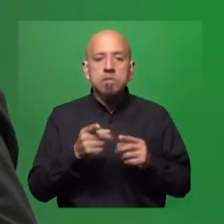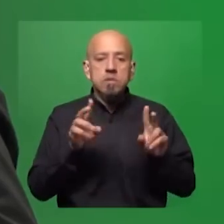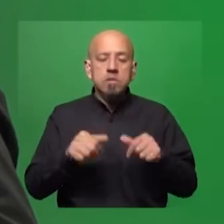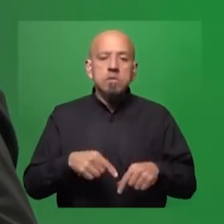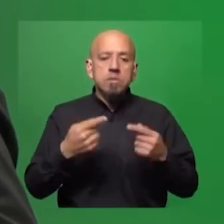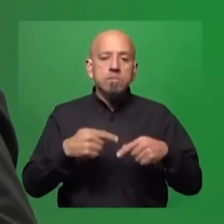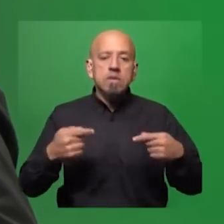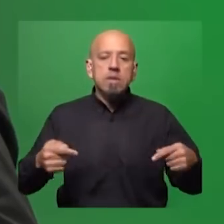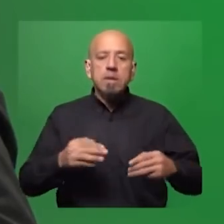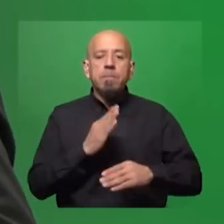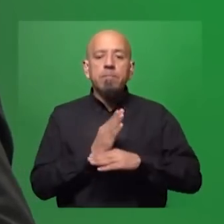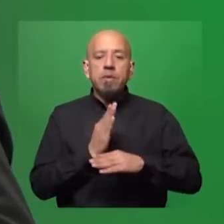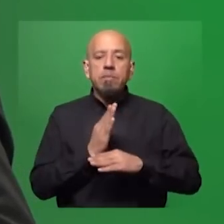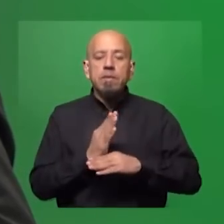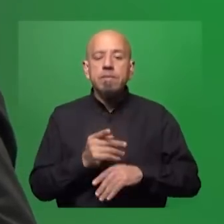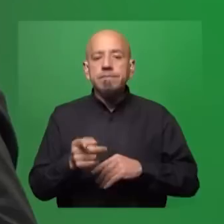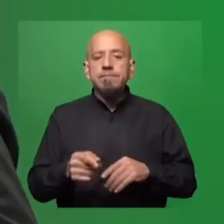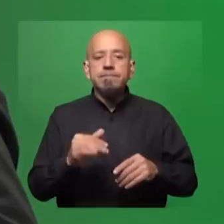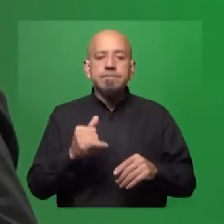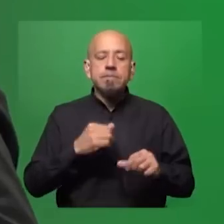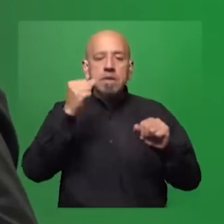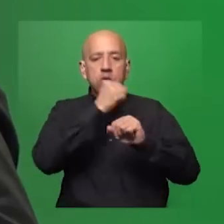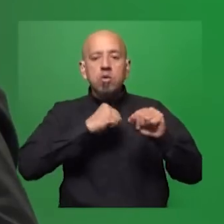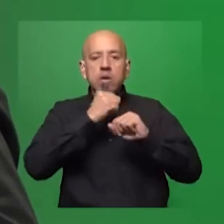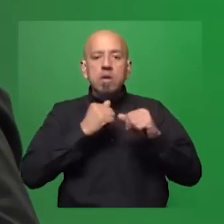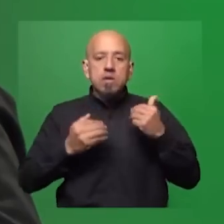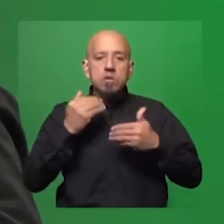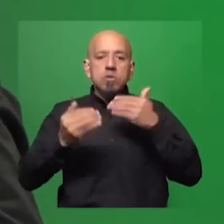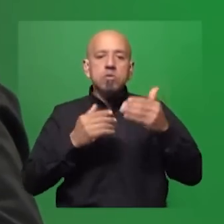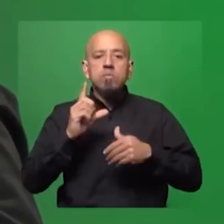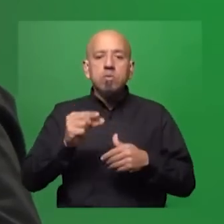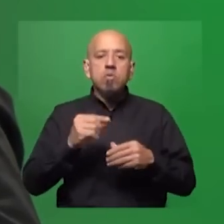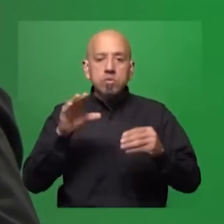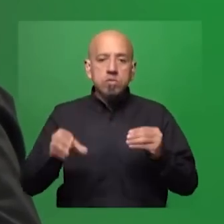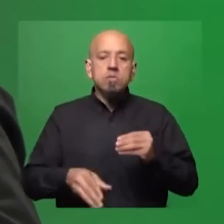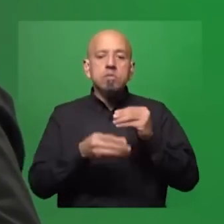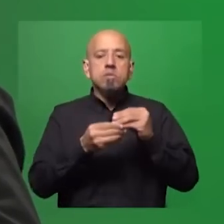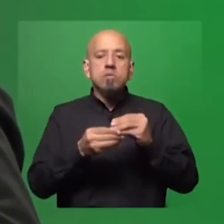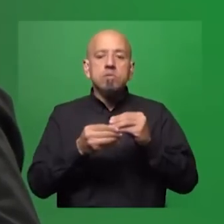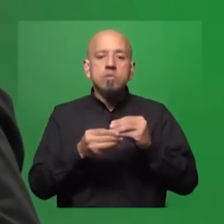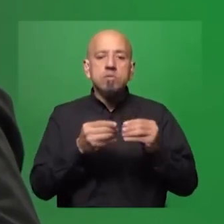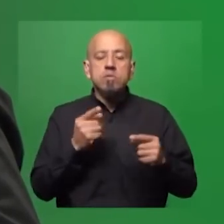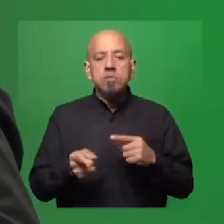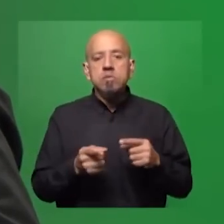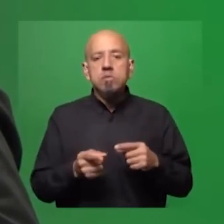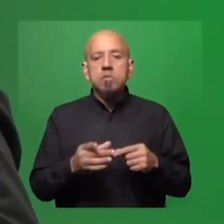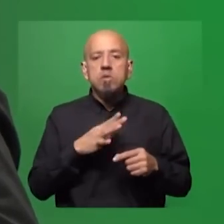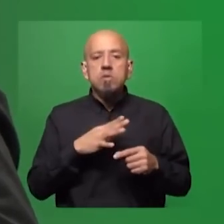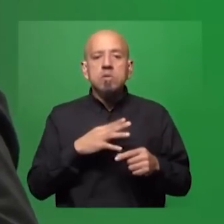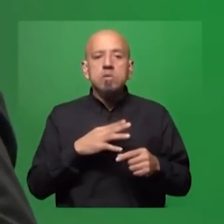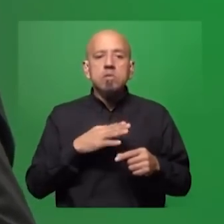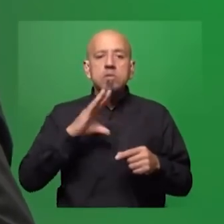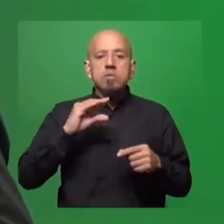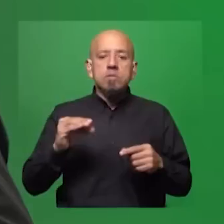primas, en tener poco desarrollo tecnológico, y agregado a eso, y tiene mucho que ver una cosa con la otra, tenemos muy bajo